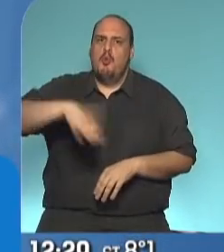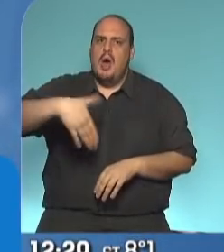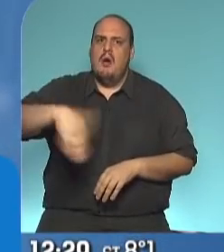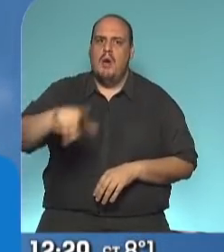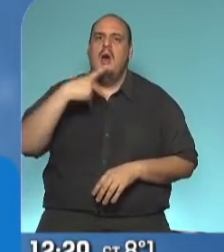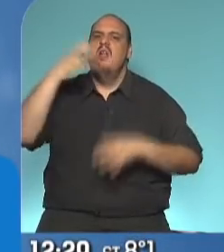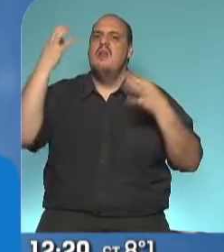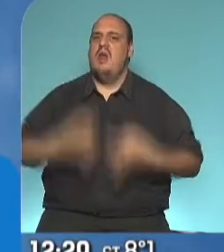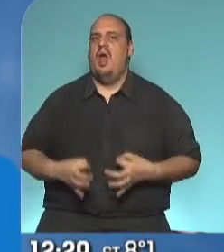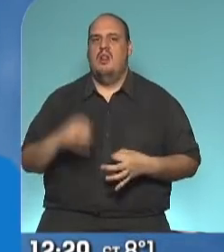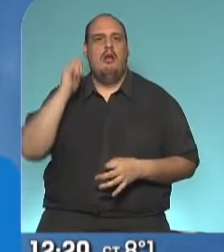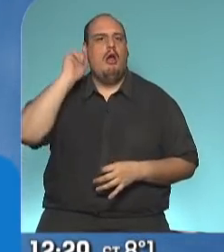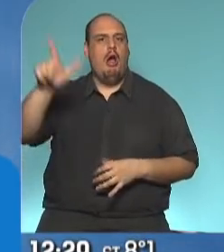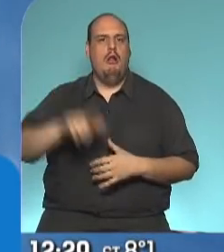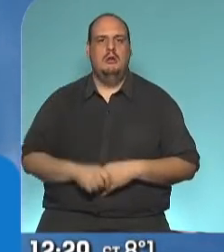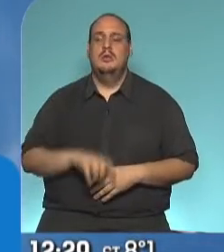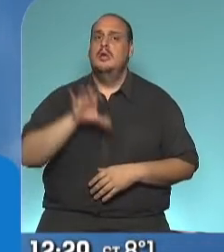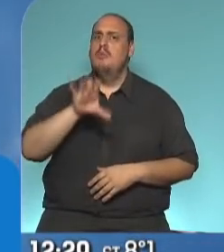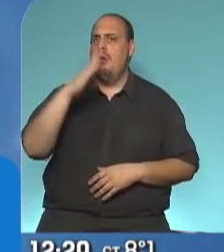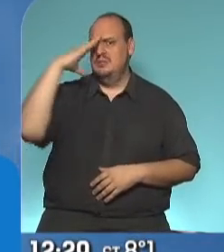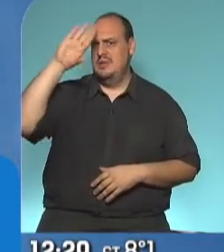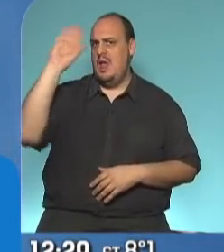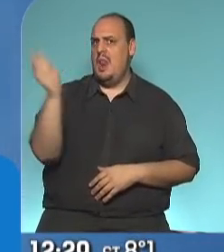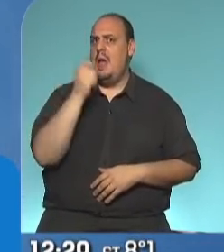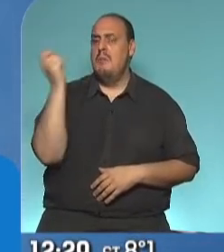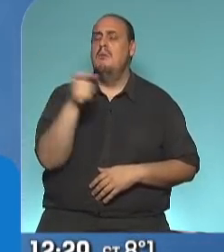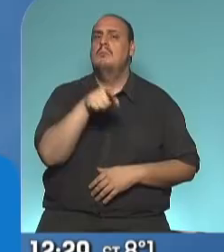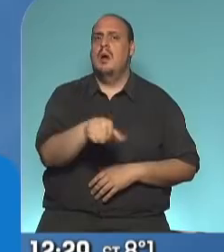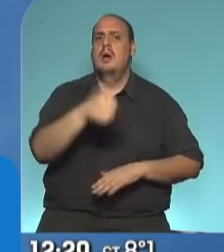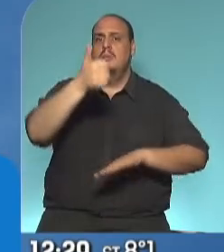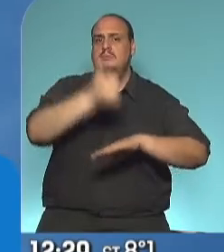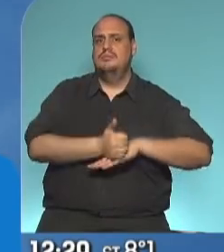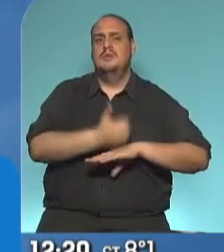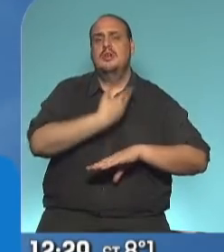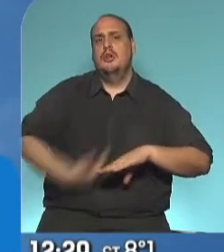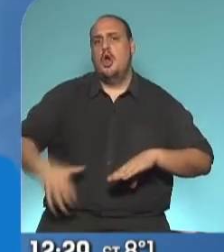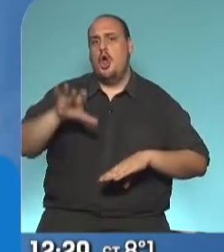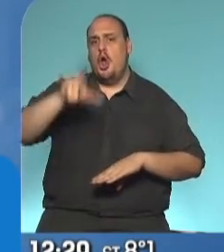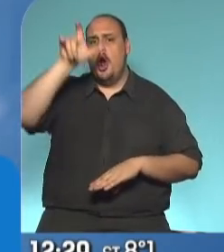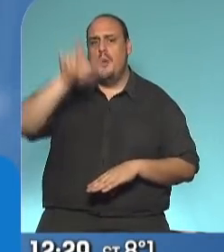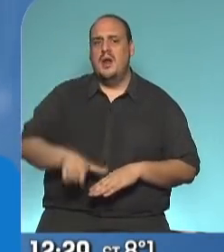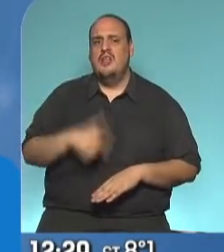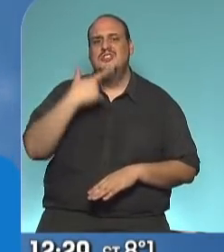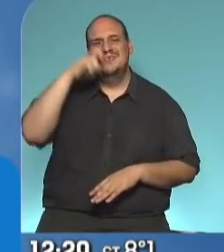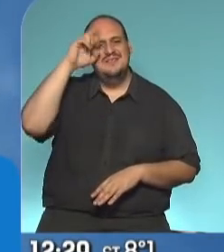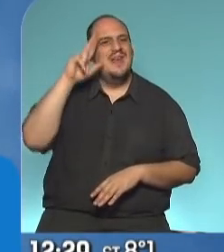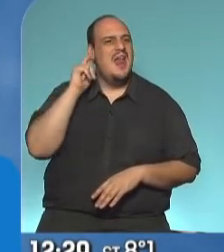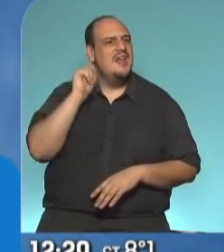realidad. En la provincia de La Pampa nos escucha el señor gobernador. Sergio, muy buenos días.